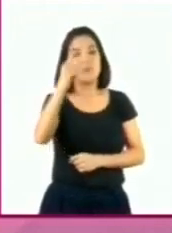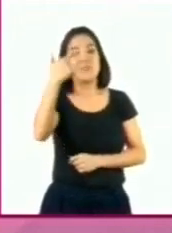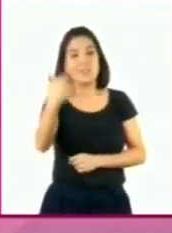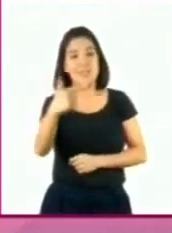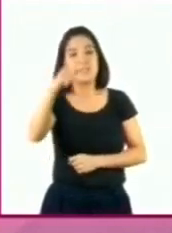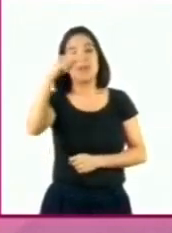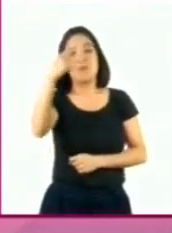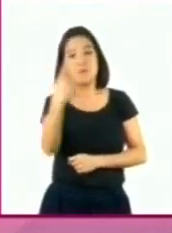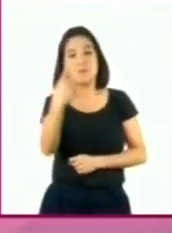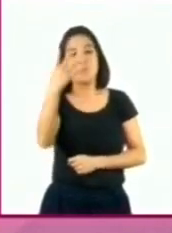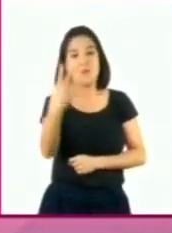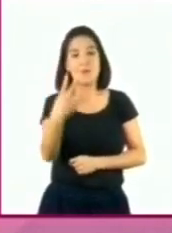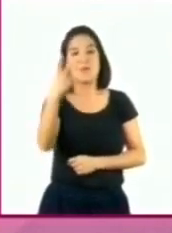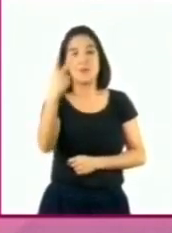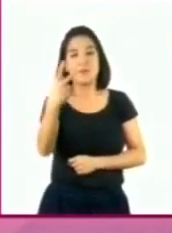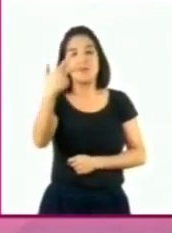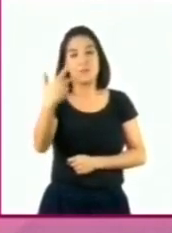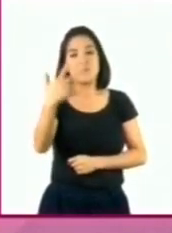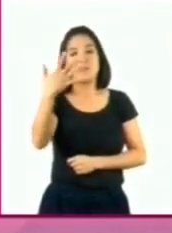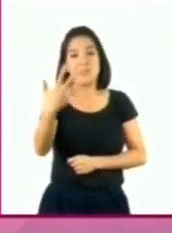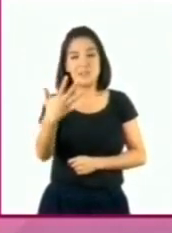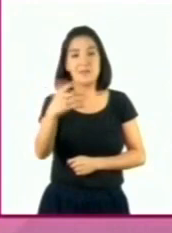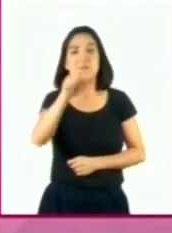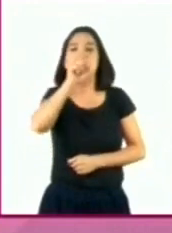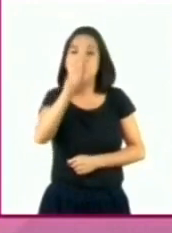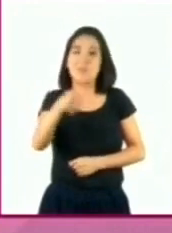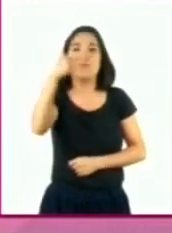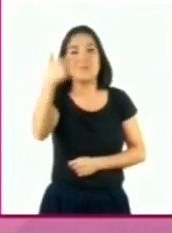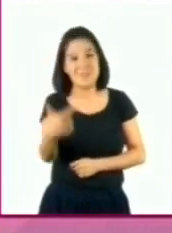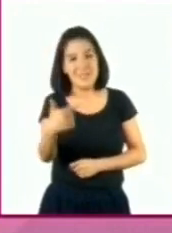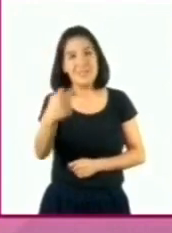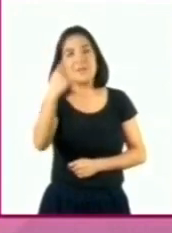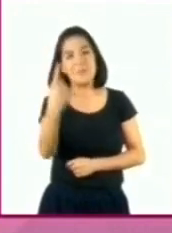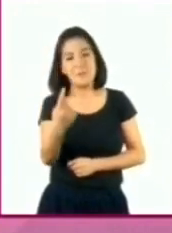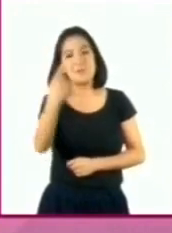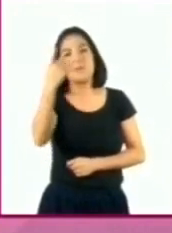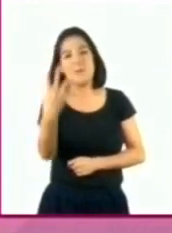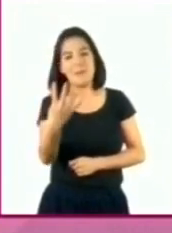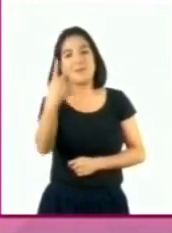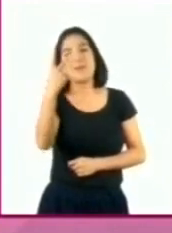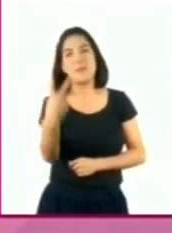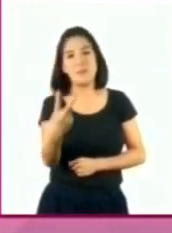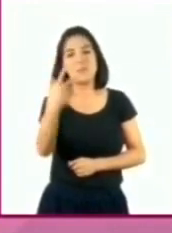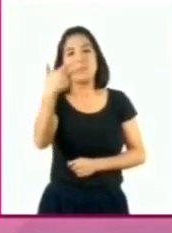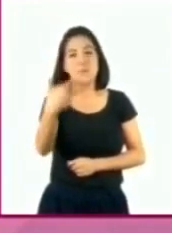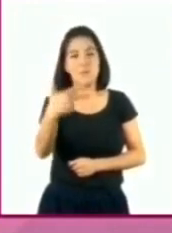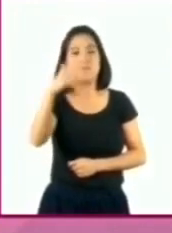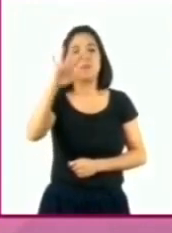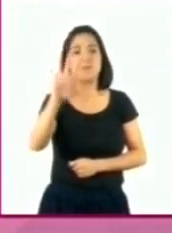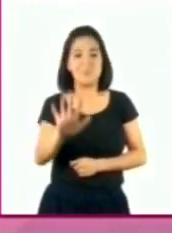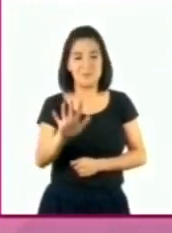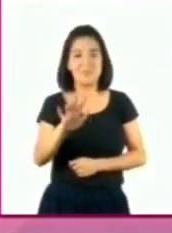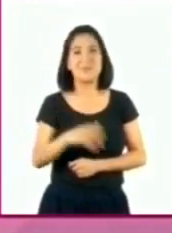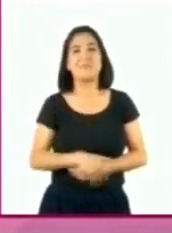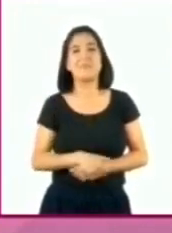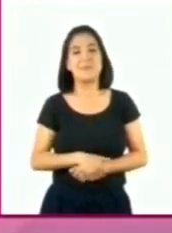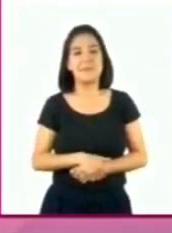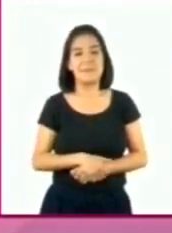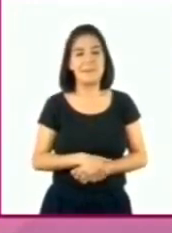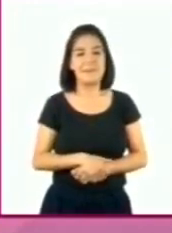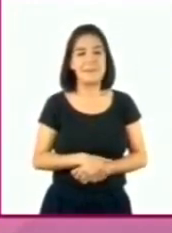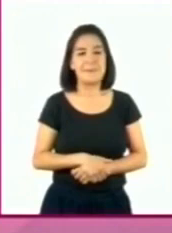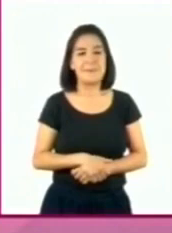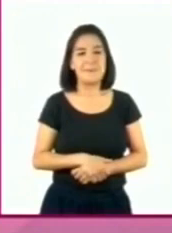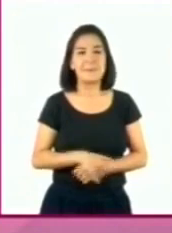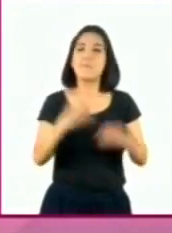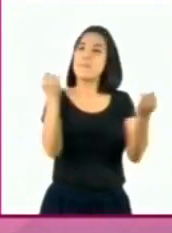8, 5 y de nuevo 7, 1, 4, 2, 8, 5